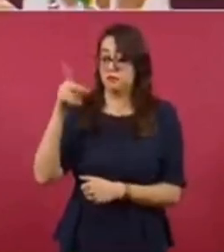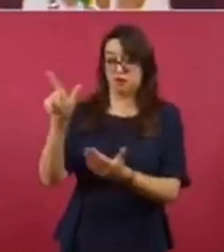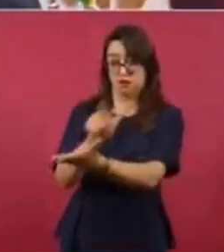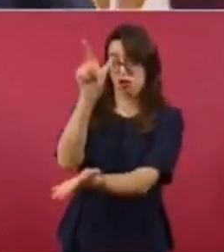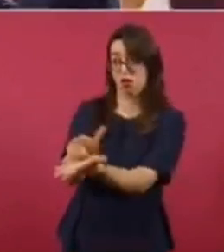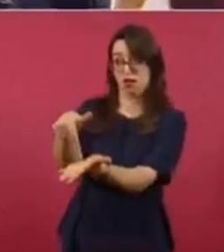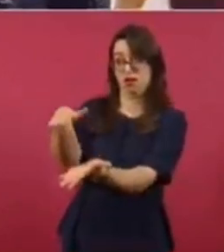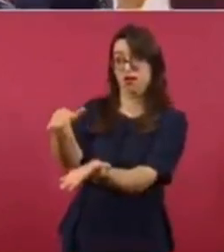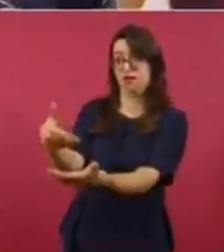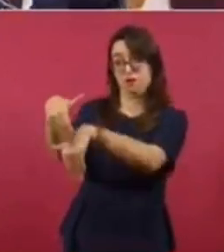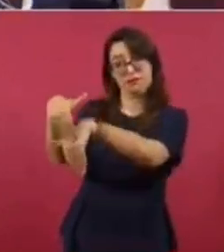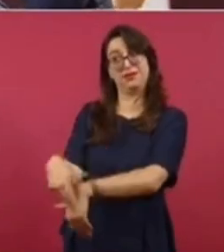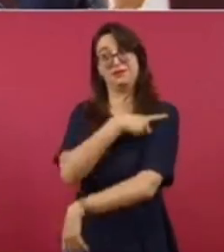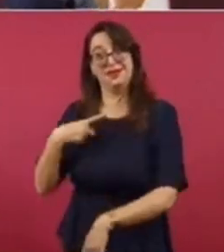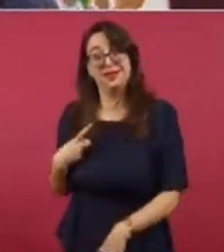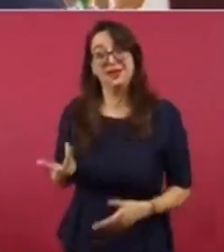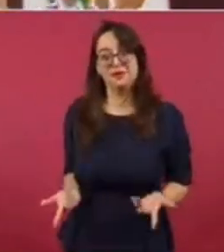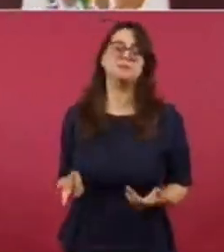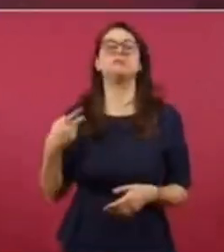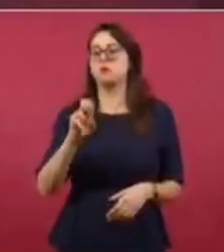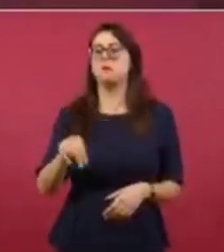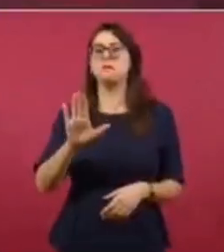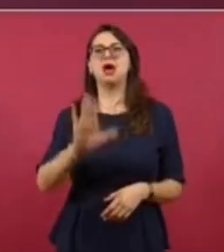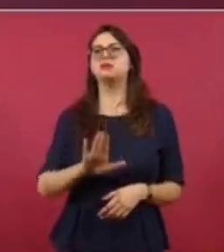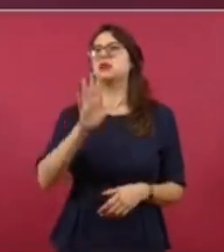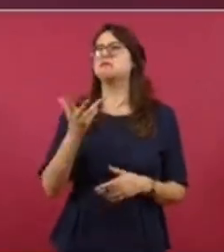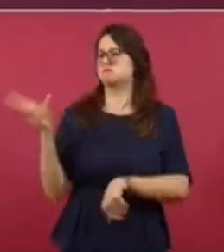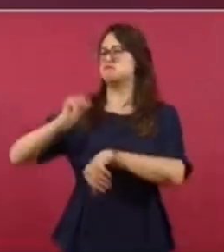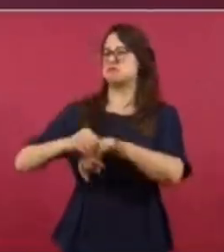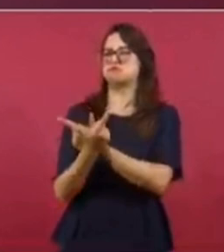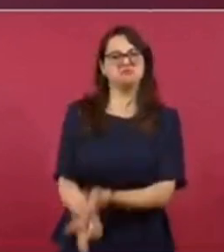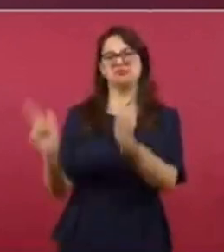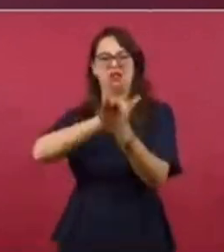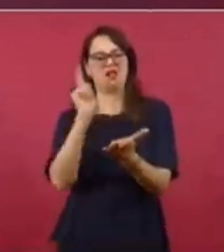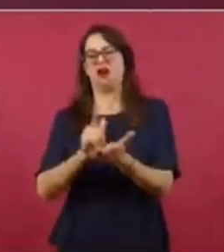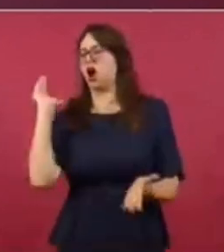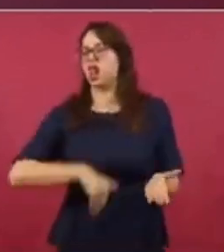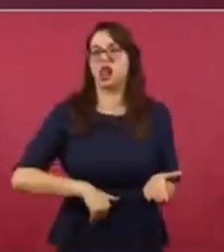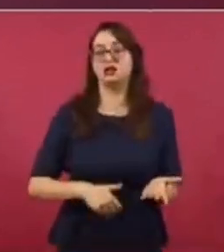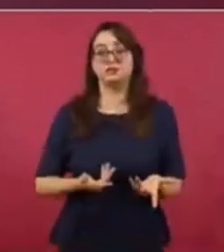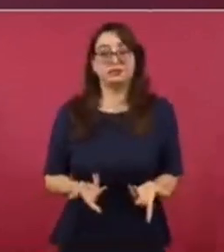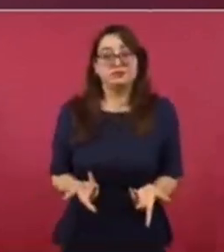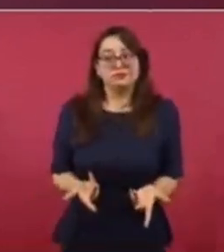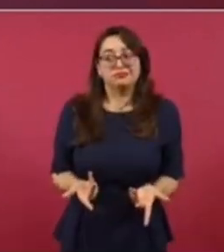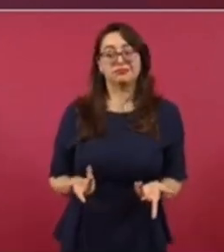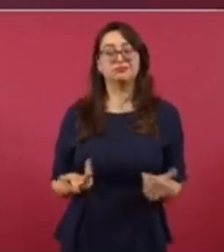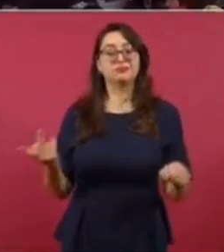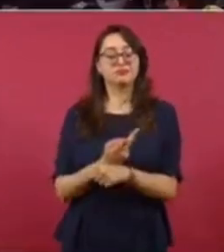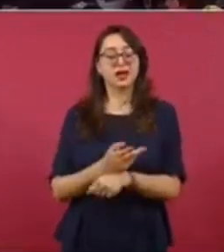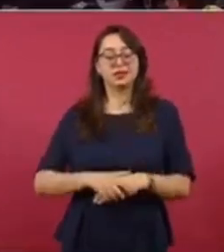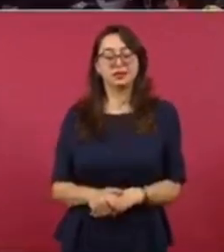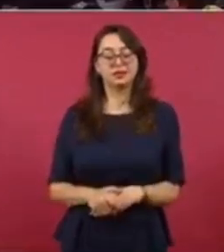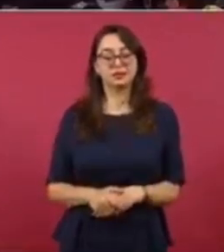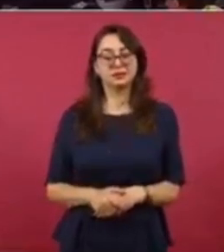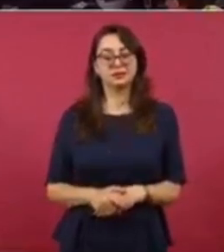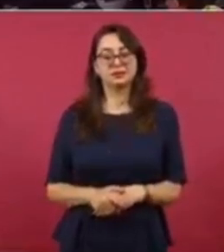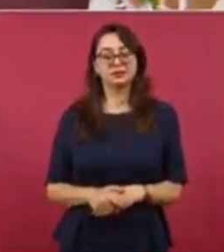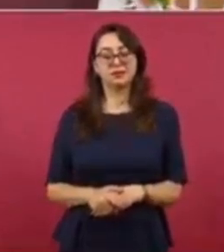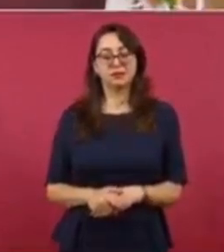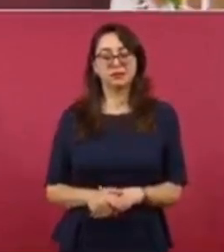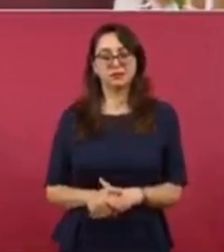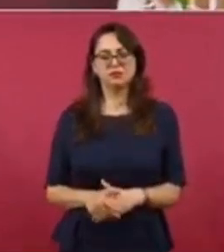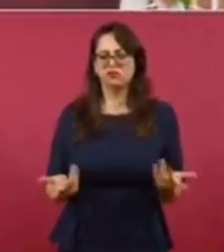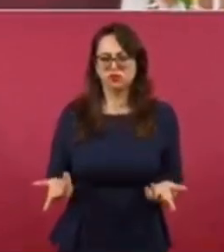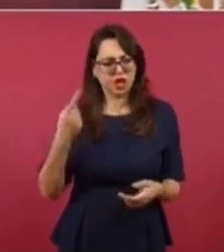Pero fue darles mangancha. Que por cierto, hablando del Poder Judicial y de la Suprema Corte, no